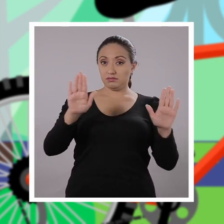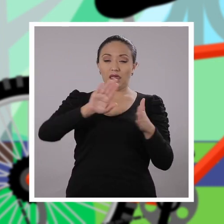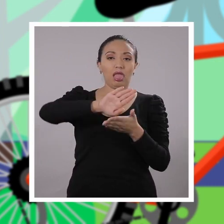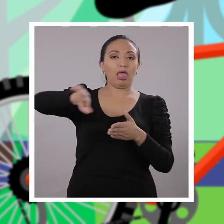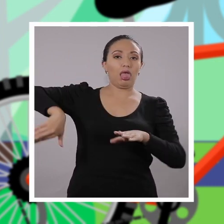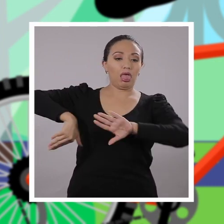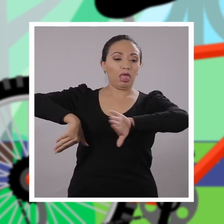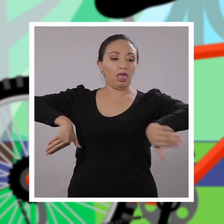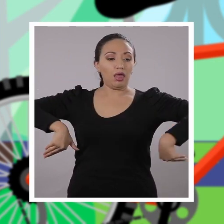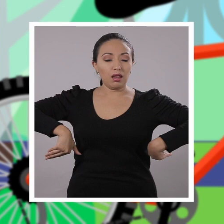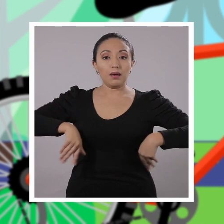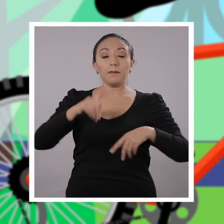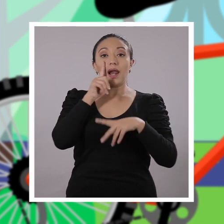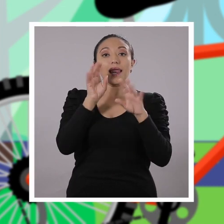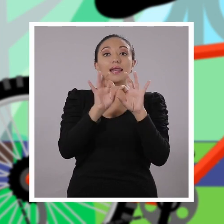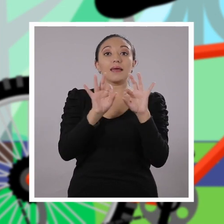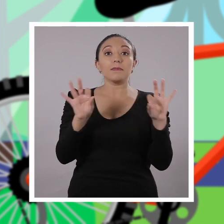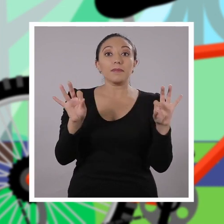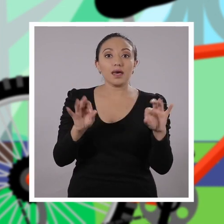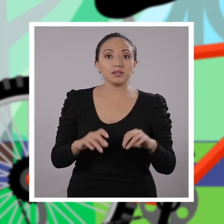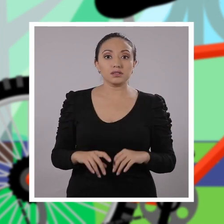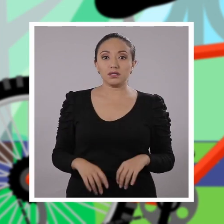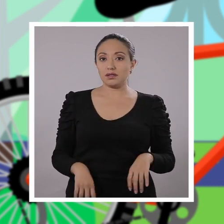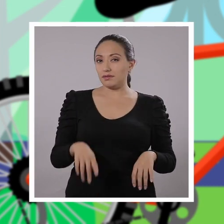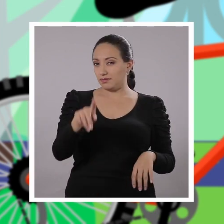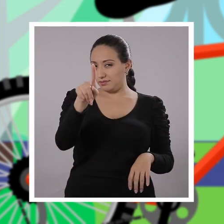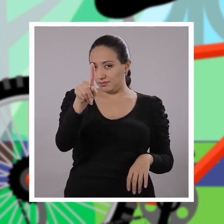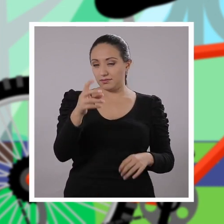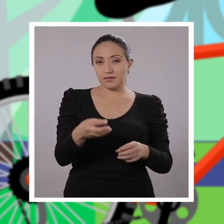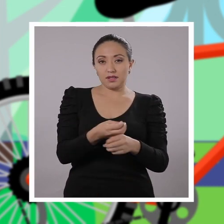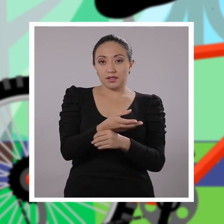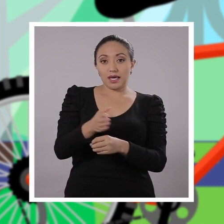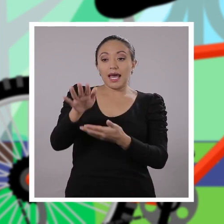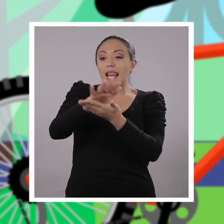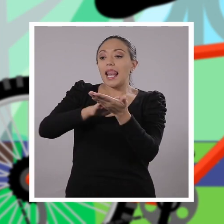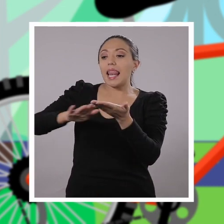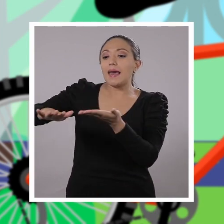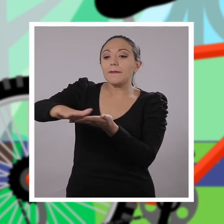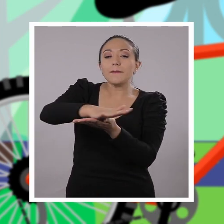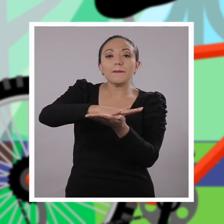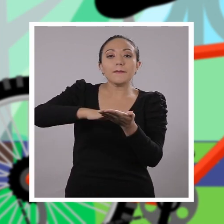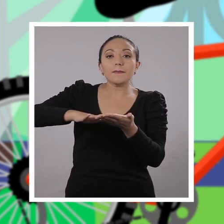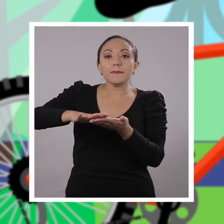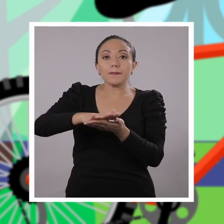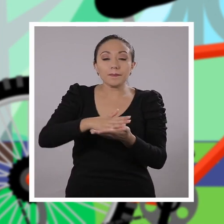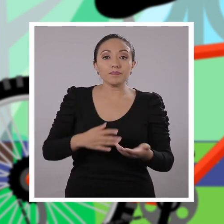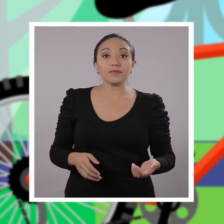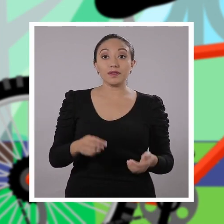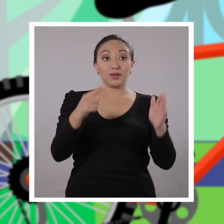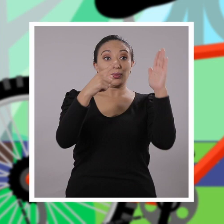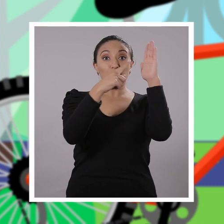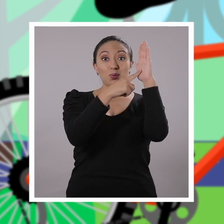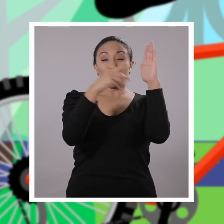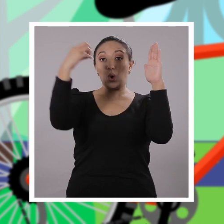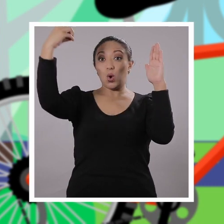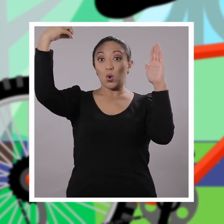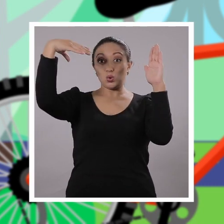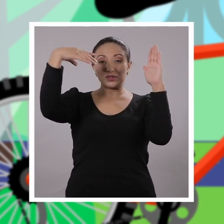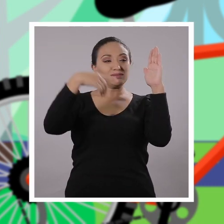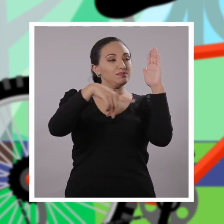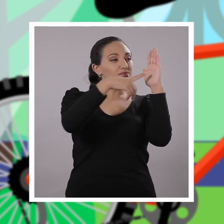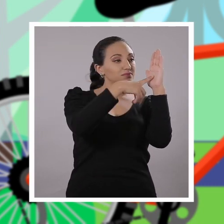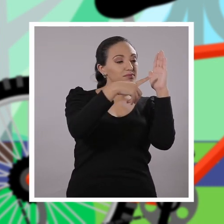capaz lo estamos dejando de lado al momento de desinfectar. Les voy a recomendar desinfectar, por ejemplo, los tomas de luz,